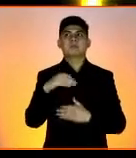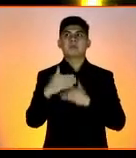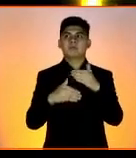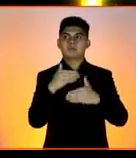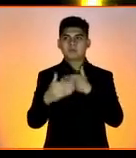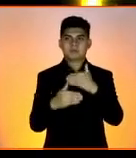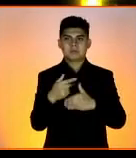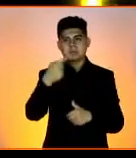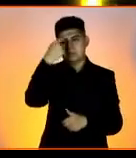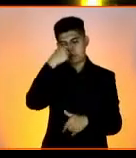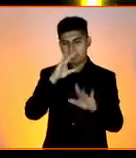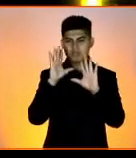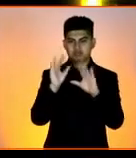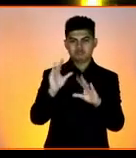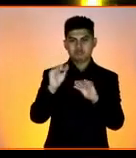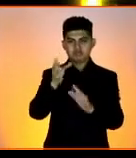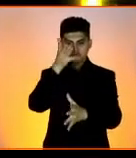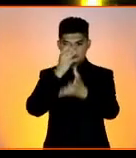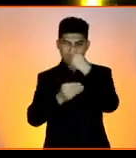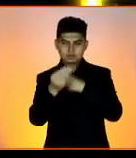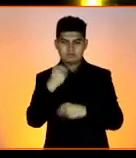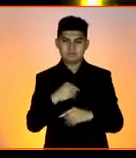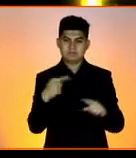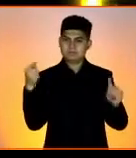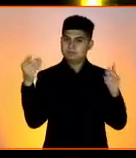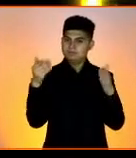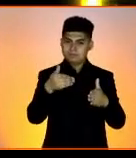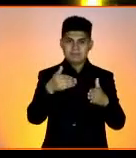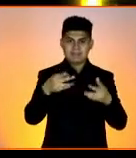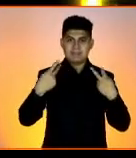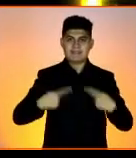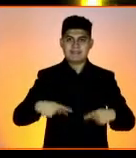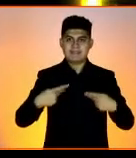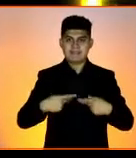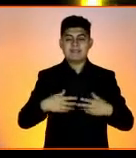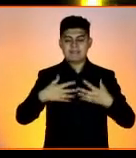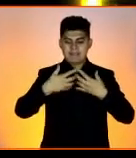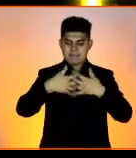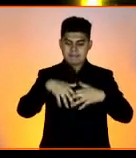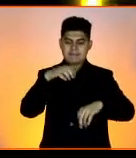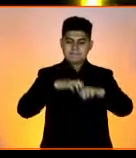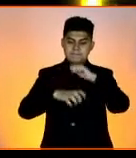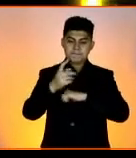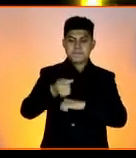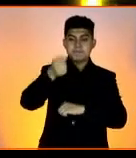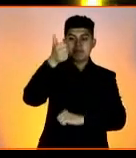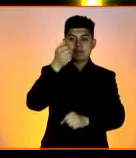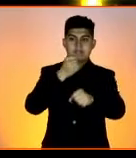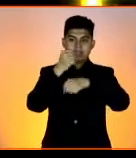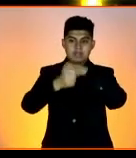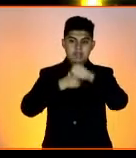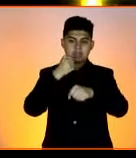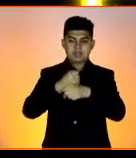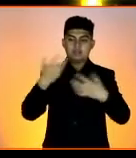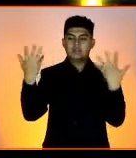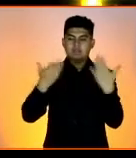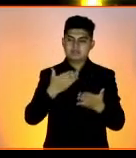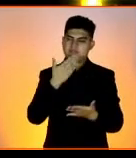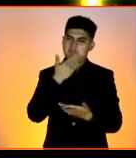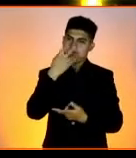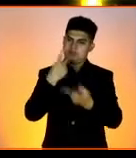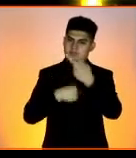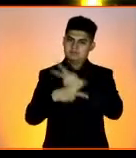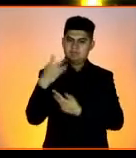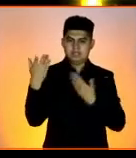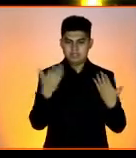hay que hacer de capacitación, etc. Así que particularmente a las empresas que por primer año lo hacen, nos da mucho gusto darle la bienvenida a este grupo